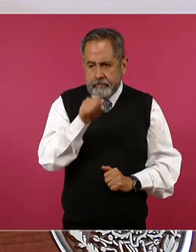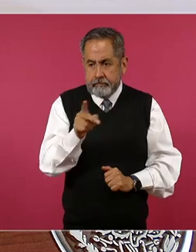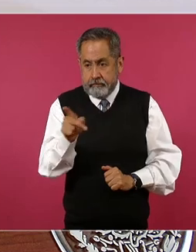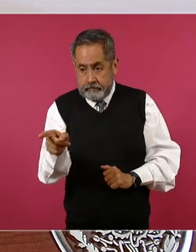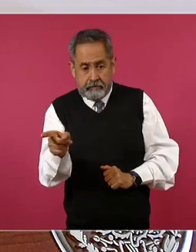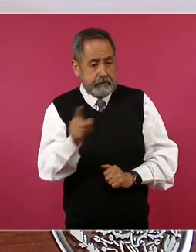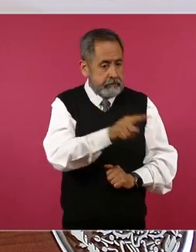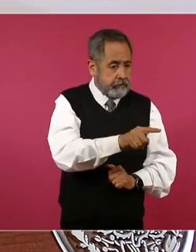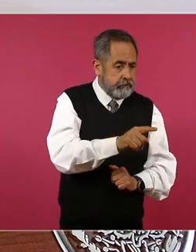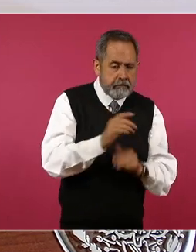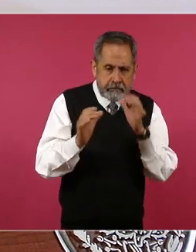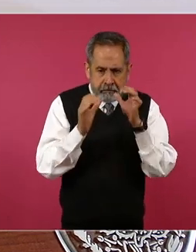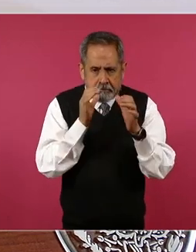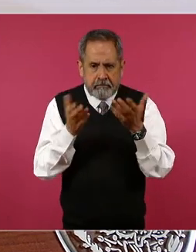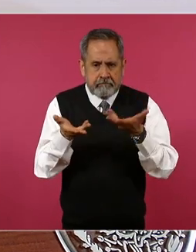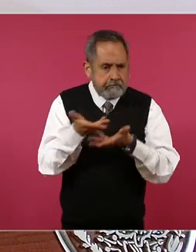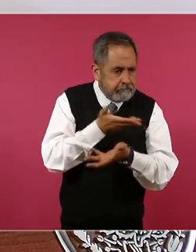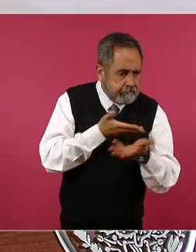diálogo.